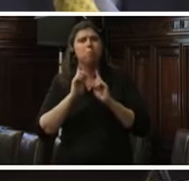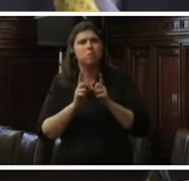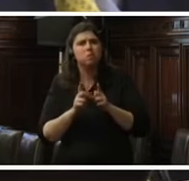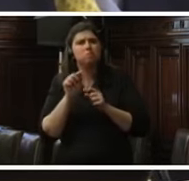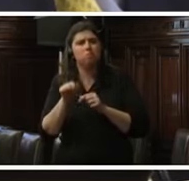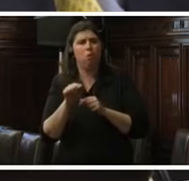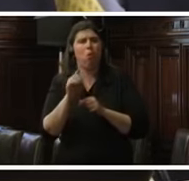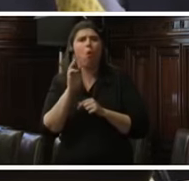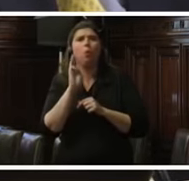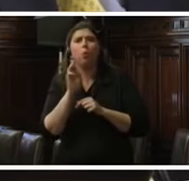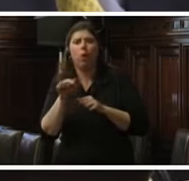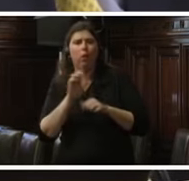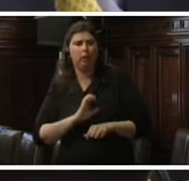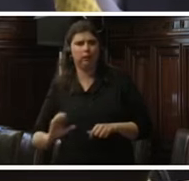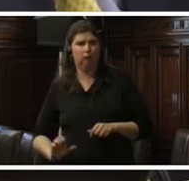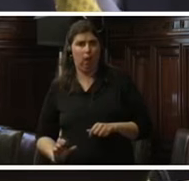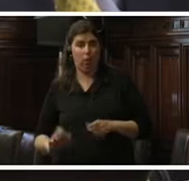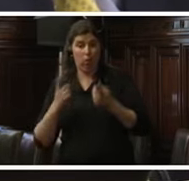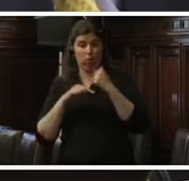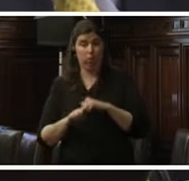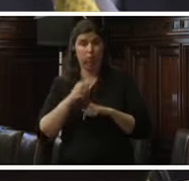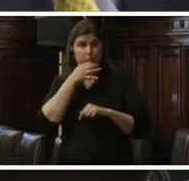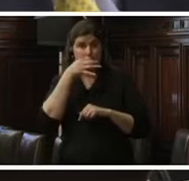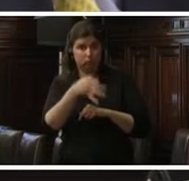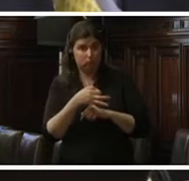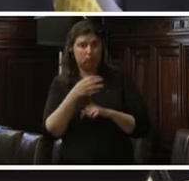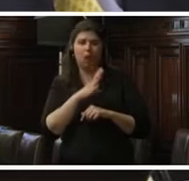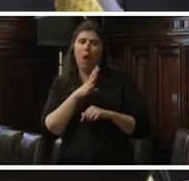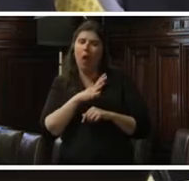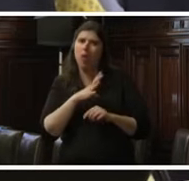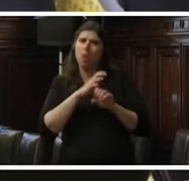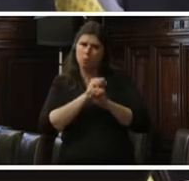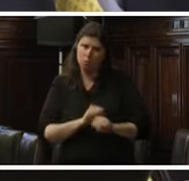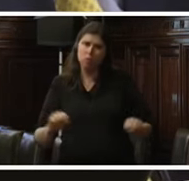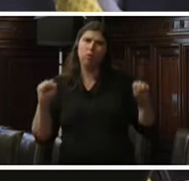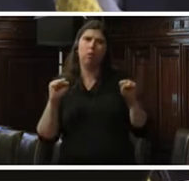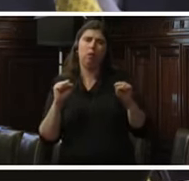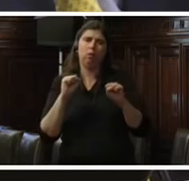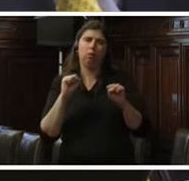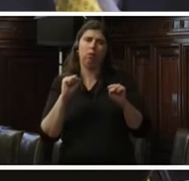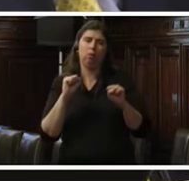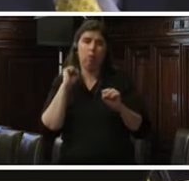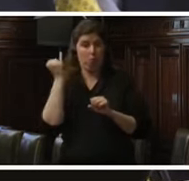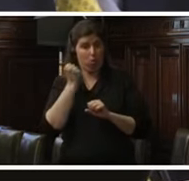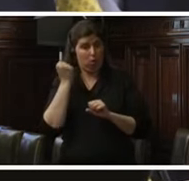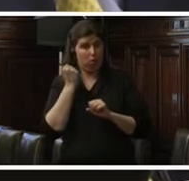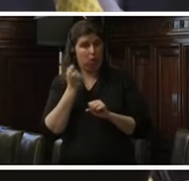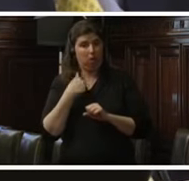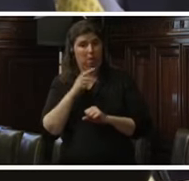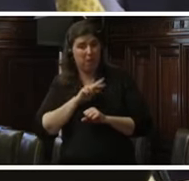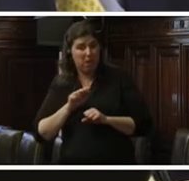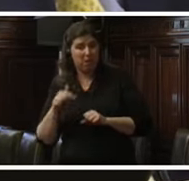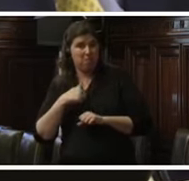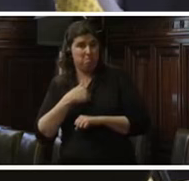del Estado, por lo que debemos colegir que existe una alta probabilidad que la permanencia de nuestros cargos esté en riesgo.